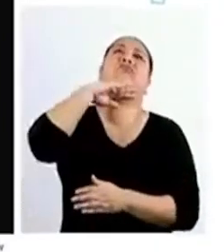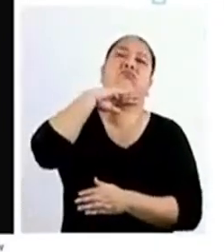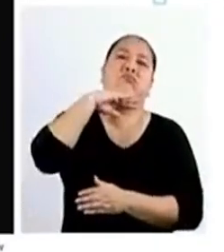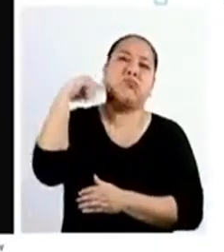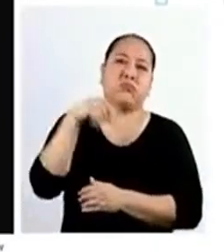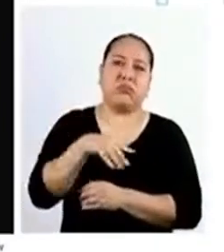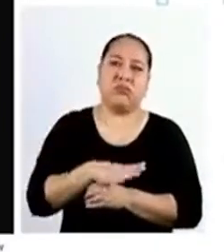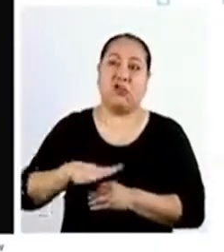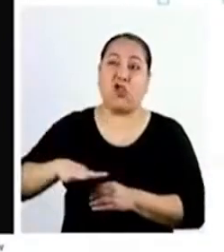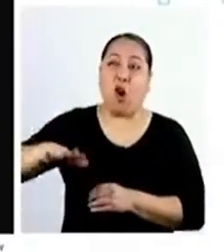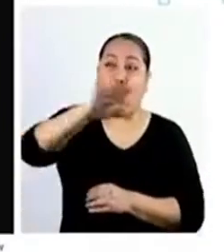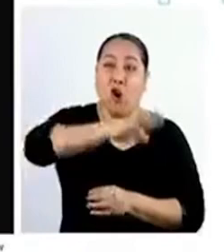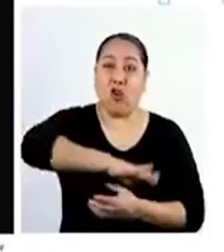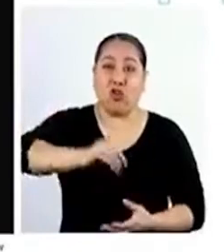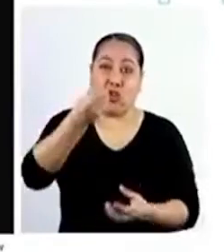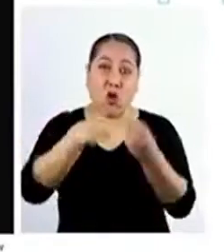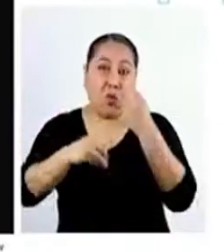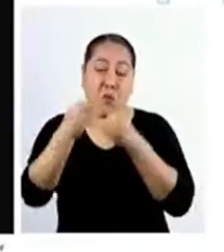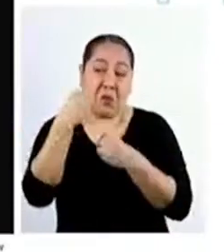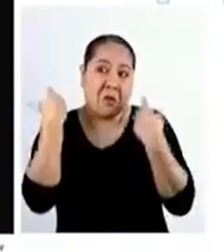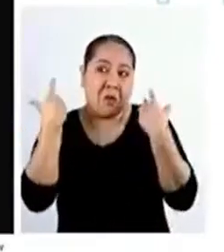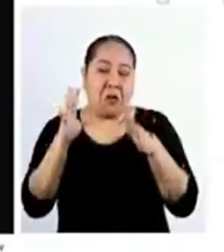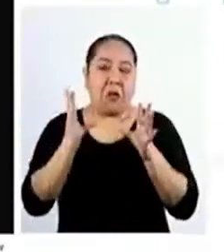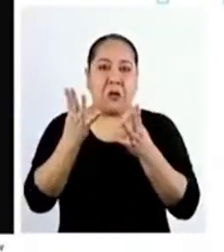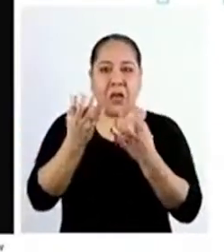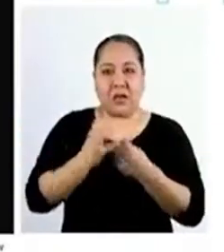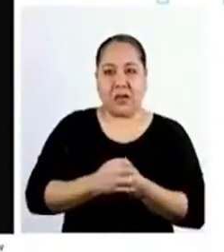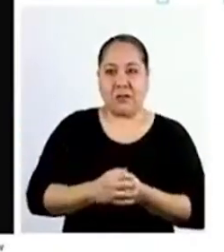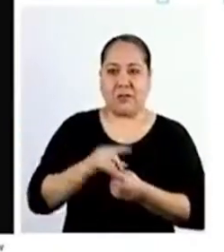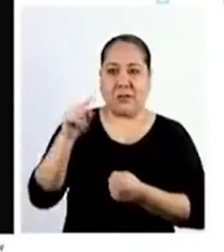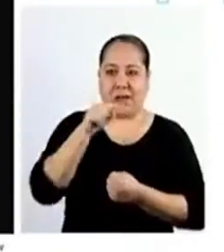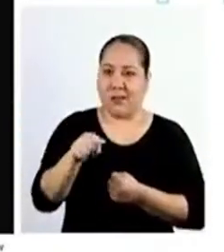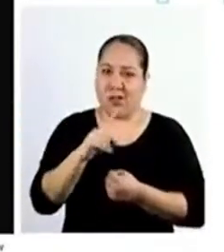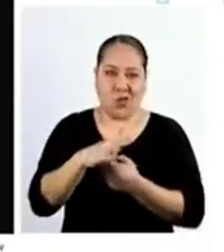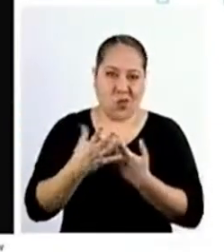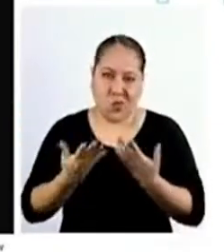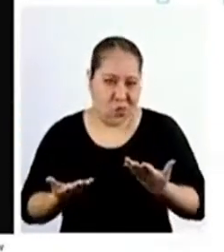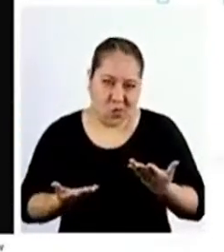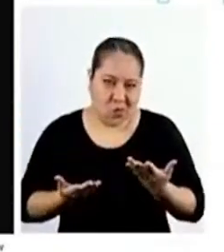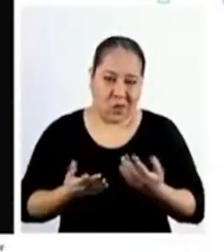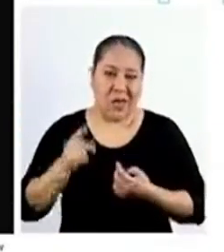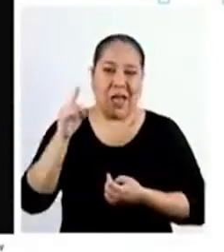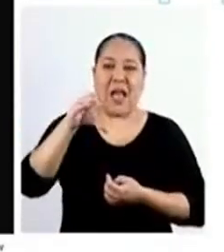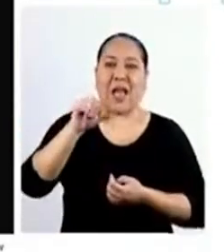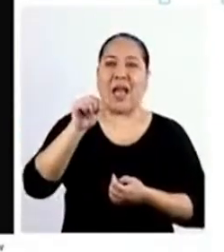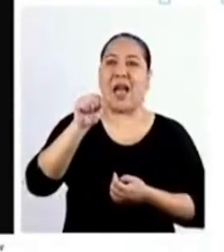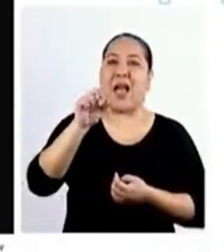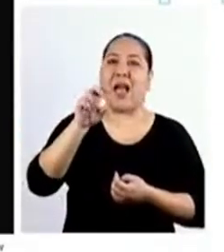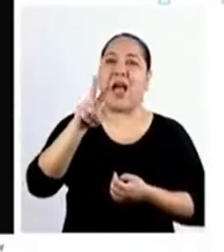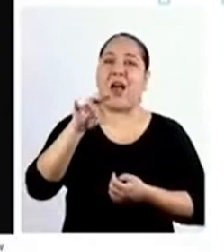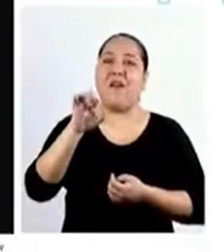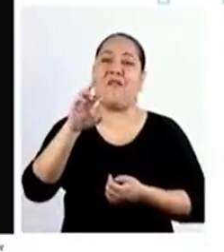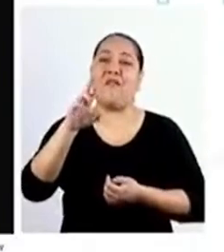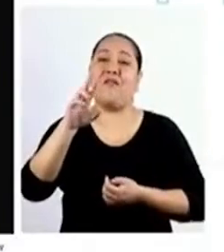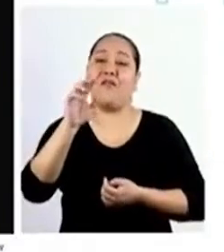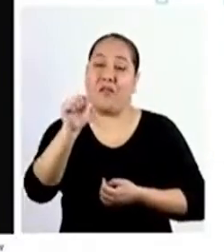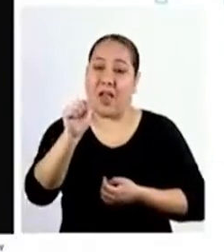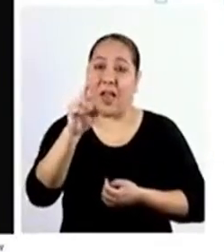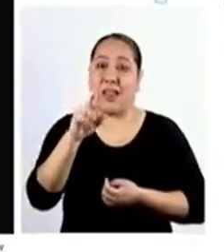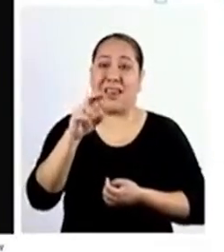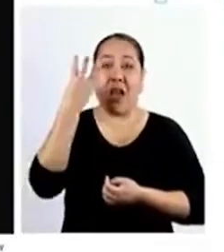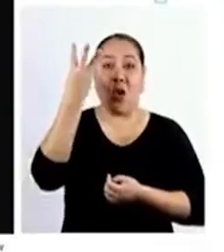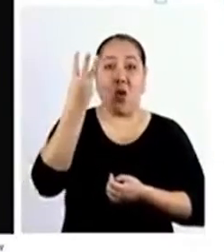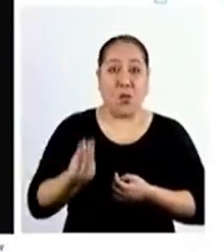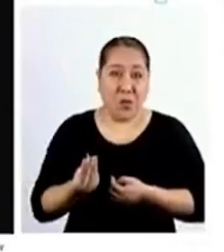Y alcanzaría para que todos comieran lo que quisieran Claramente, ese no es el caso El caviar es un recurso escaso